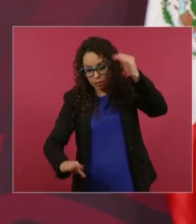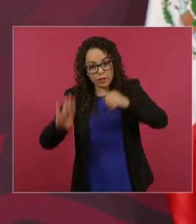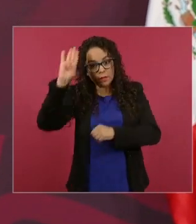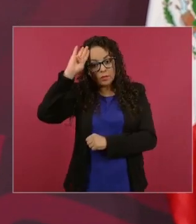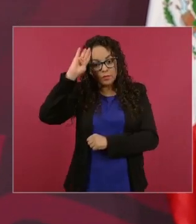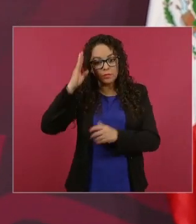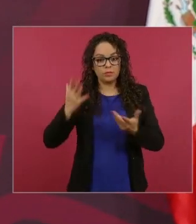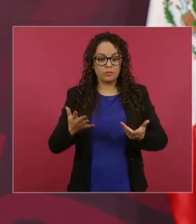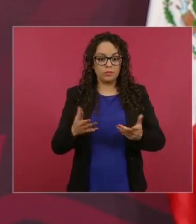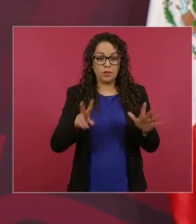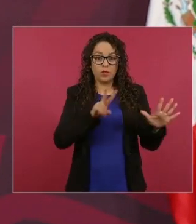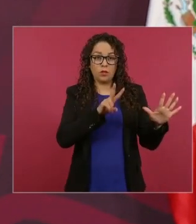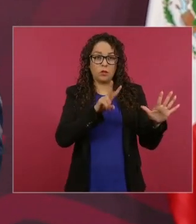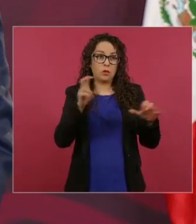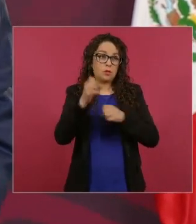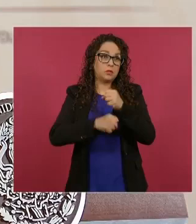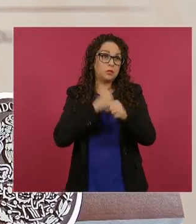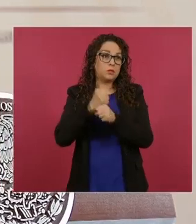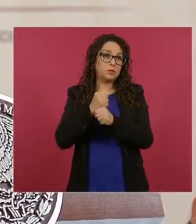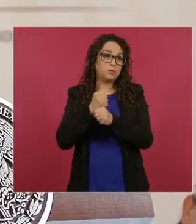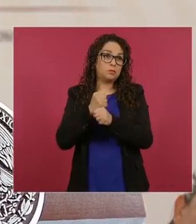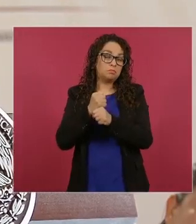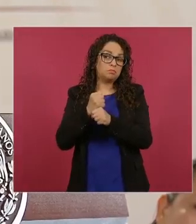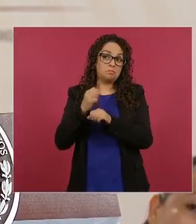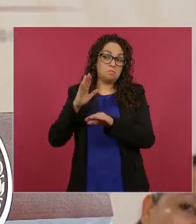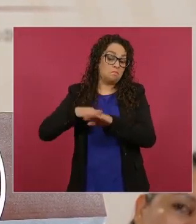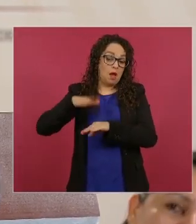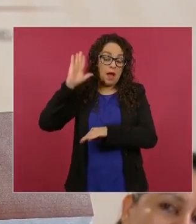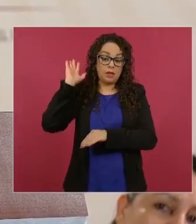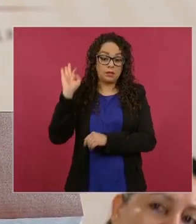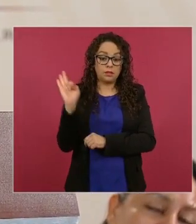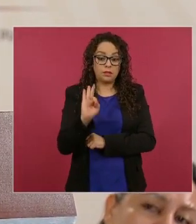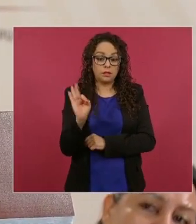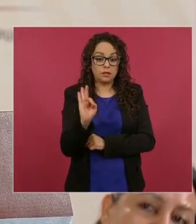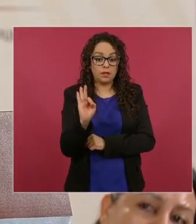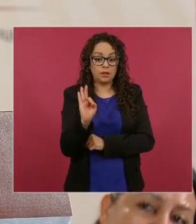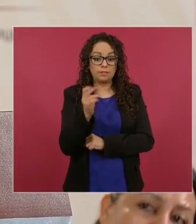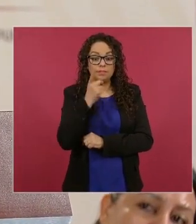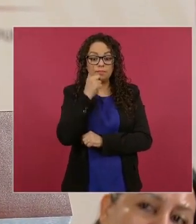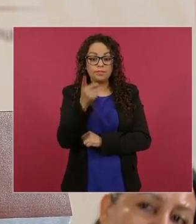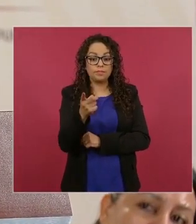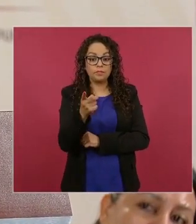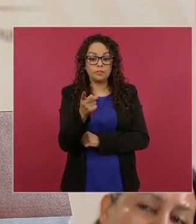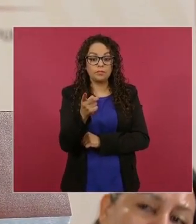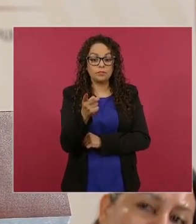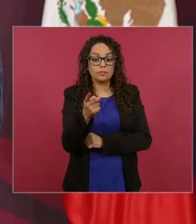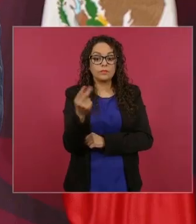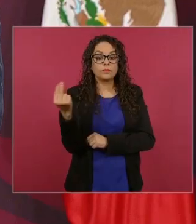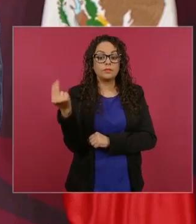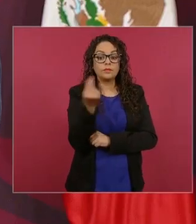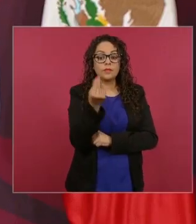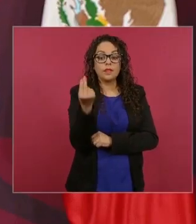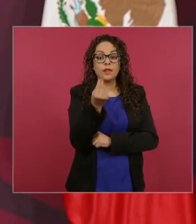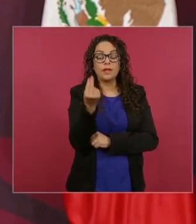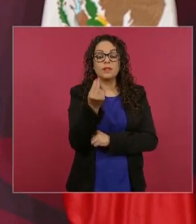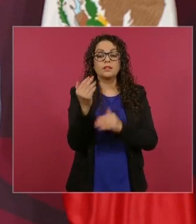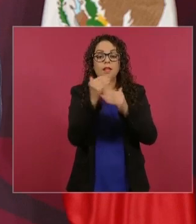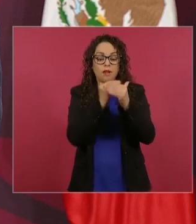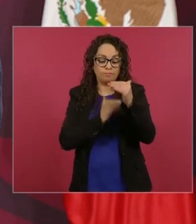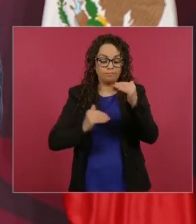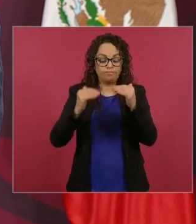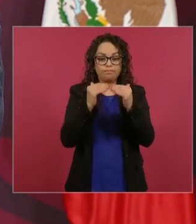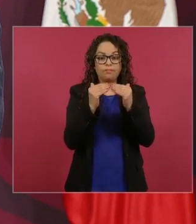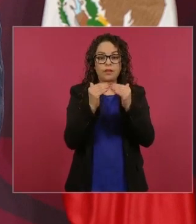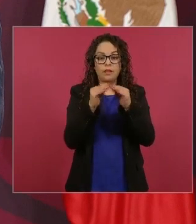años pero no mucho más habla de que se modere la indigencia y la opulencia que hay igualdad